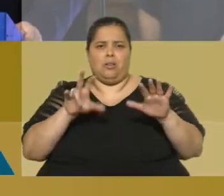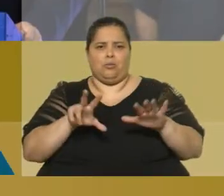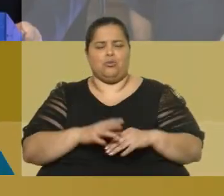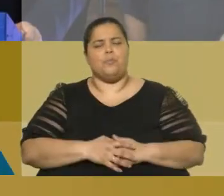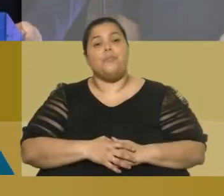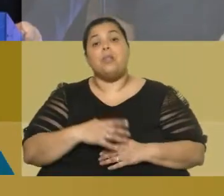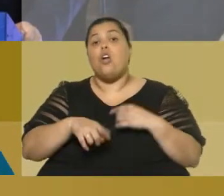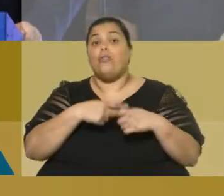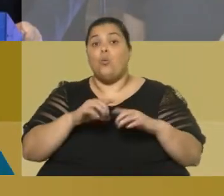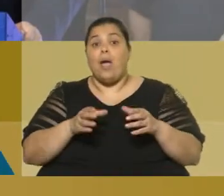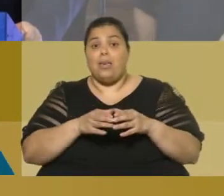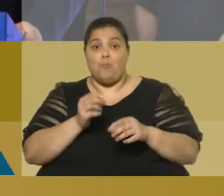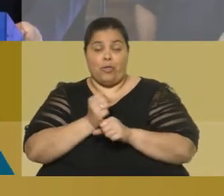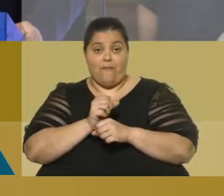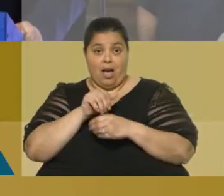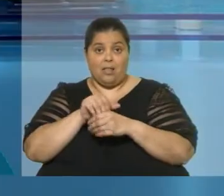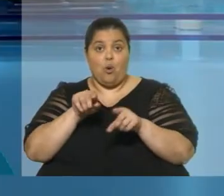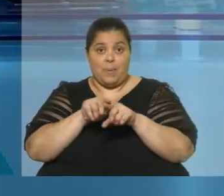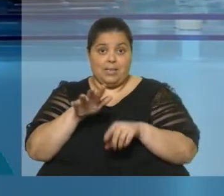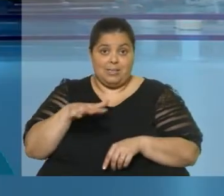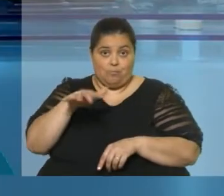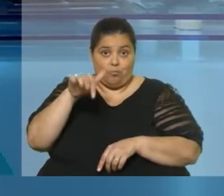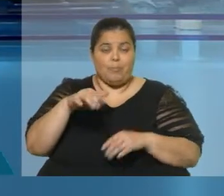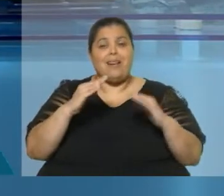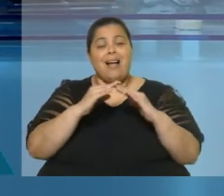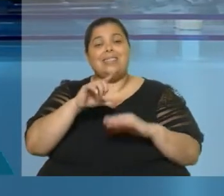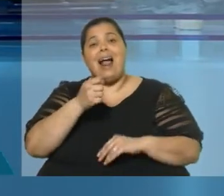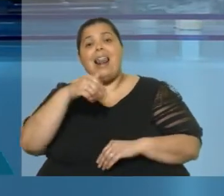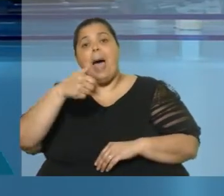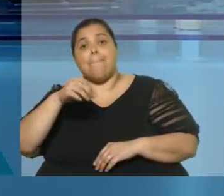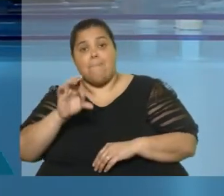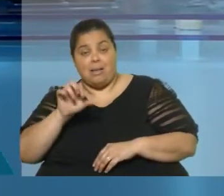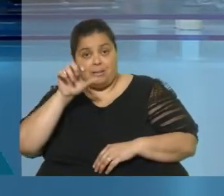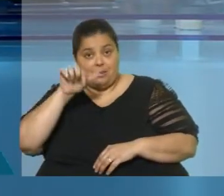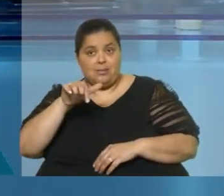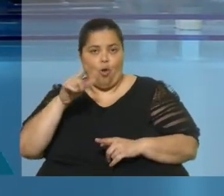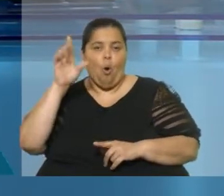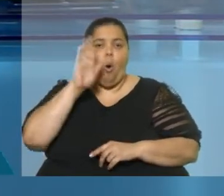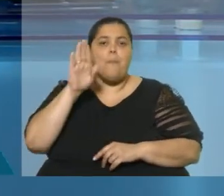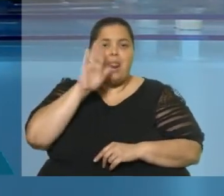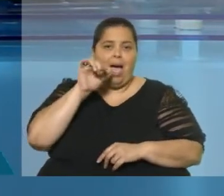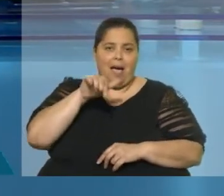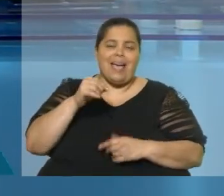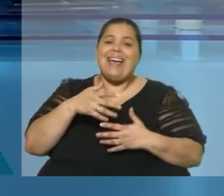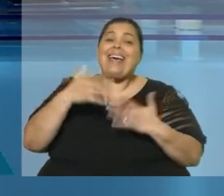Continúa nuestro equipo trabajando allí en la Casa de los Lamas, en este homenaje a este gran legislador.